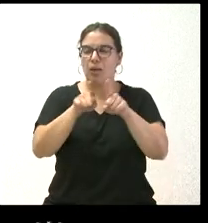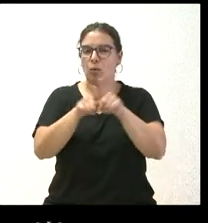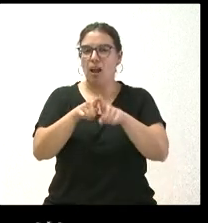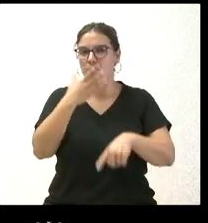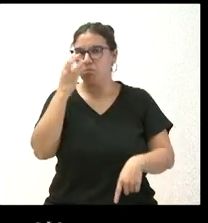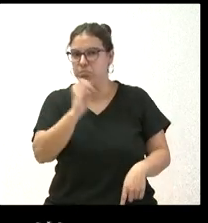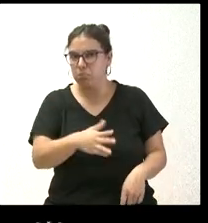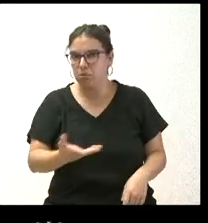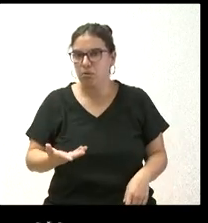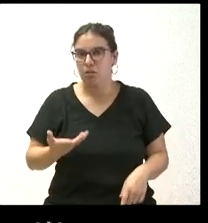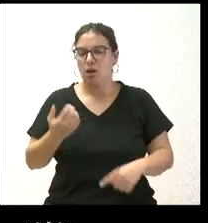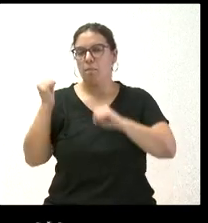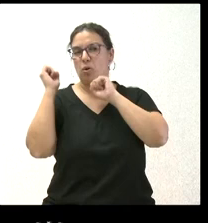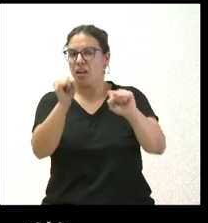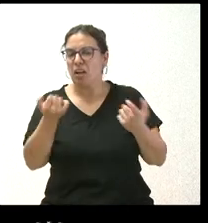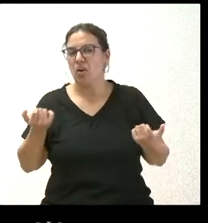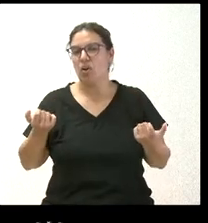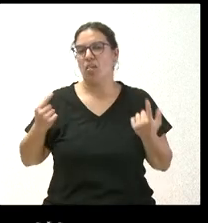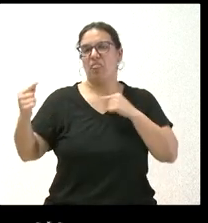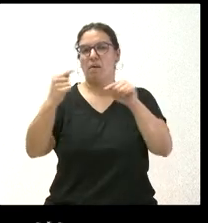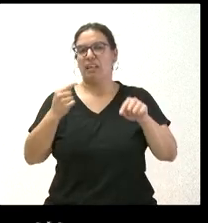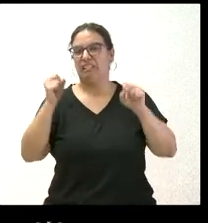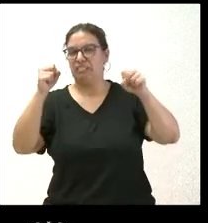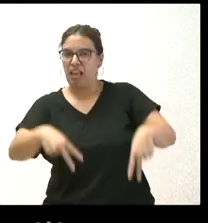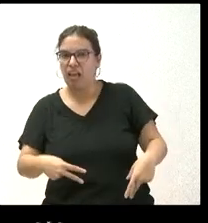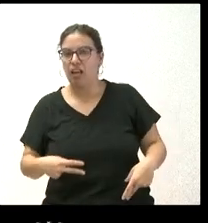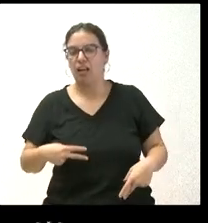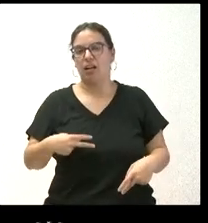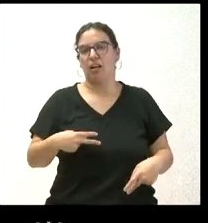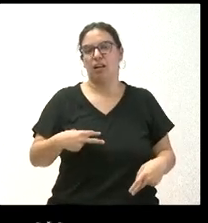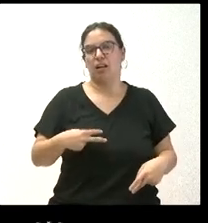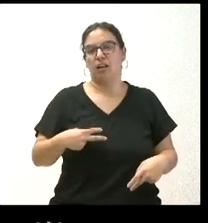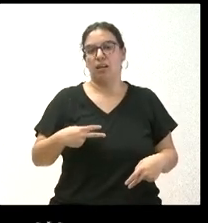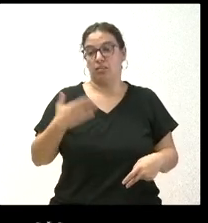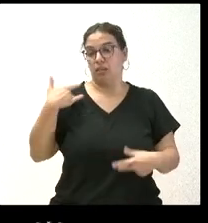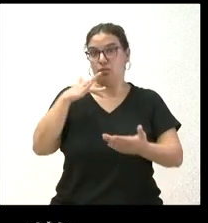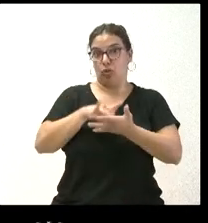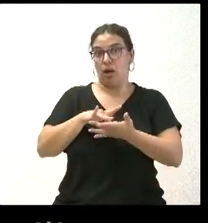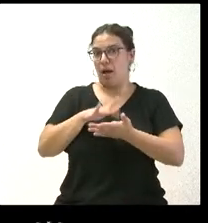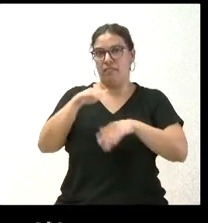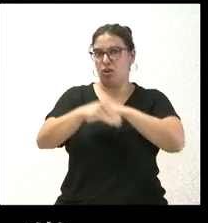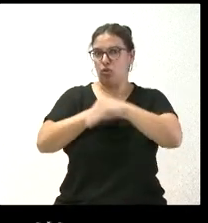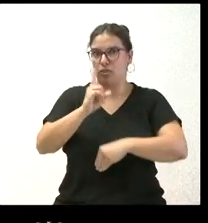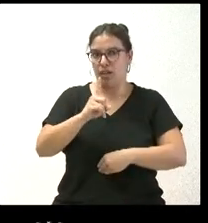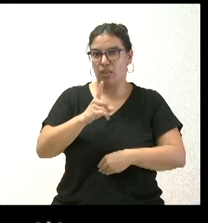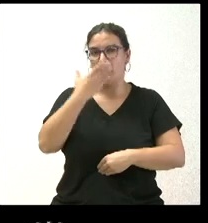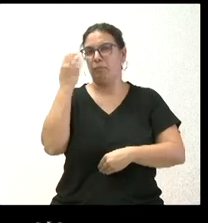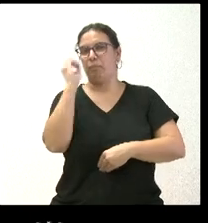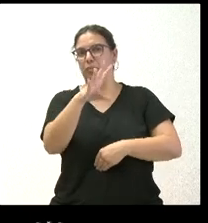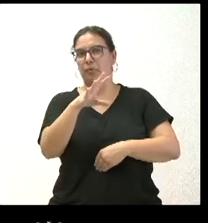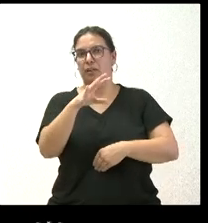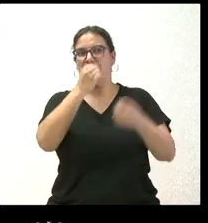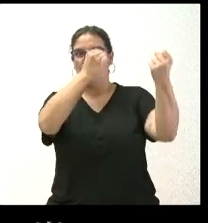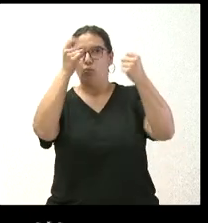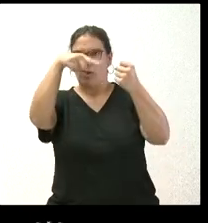ese bloqueo y la falta de debate que se tenía que producir no se produjo en las Cortes un desprecio a la institución que ha emitido ese